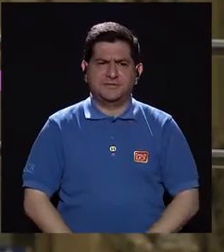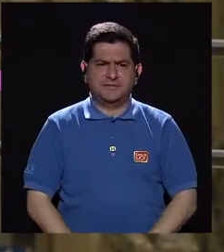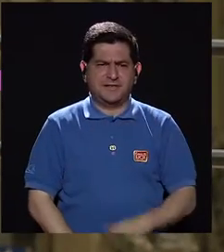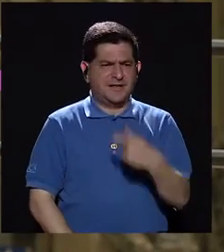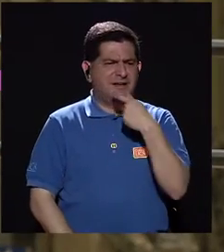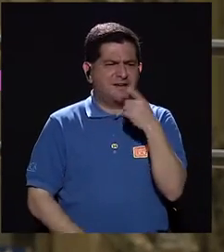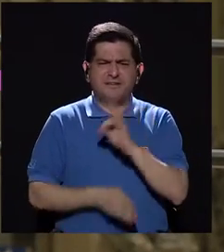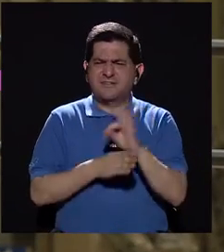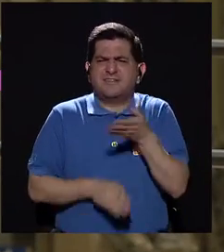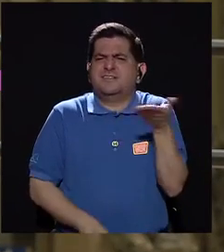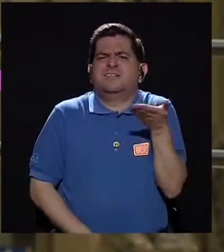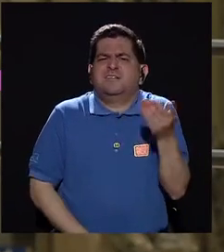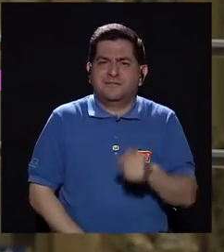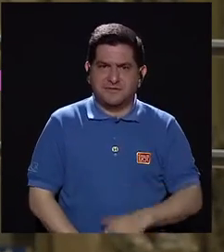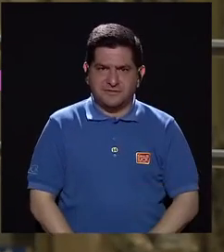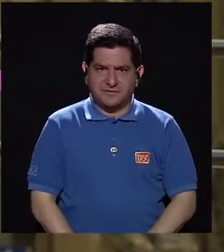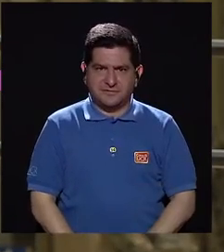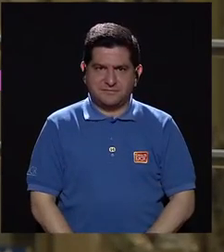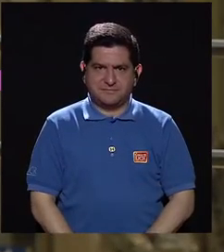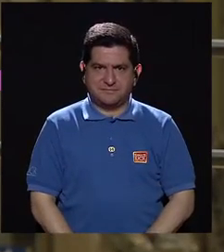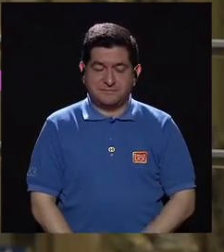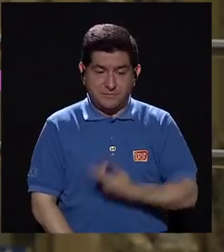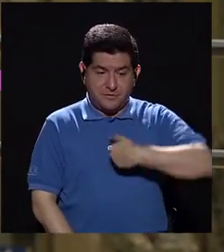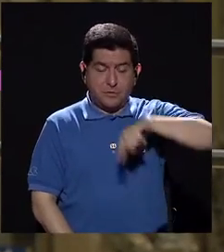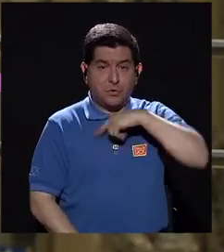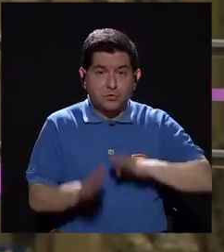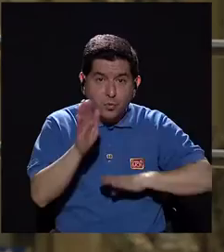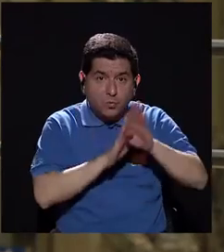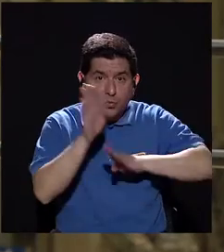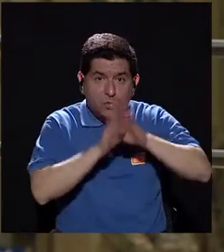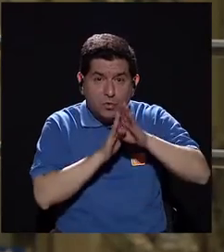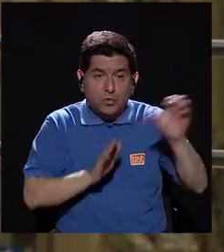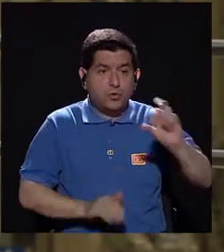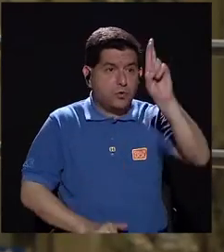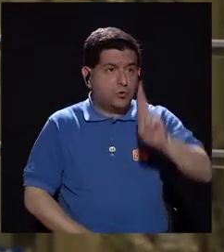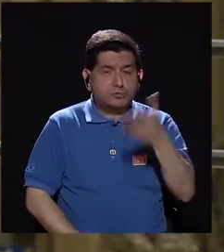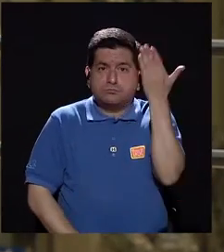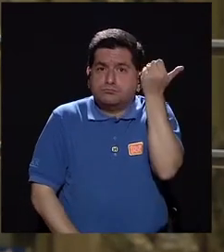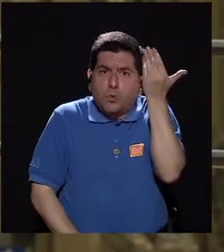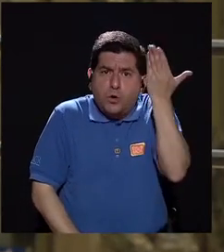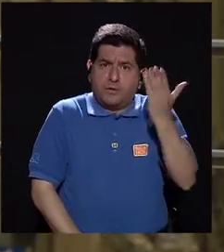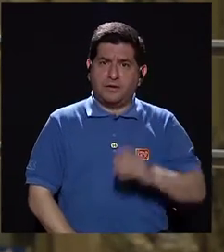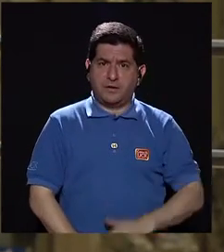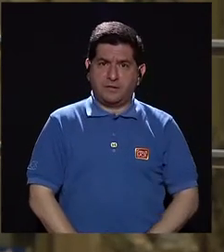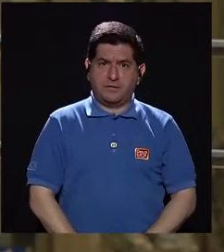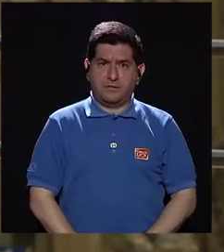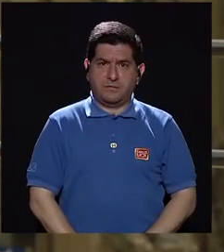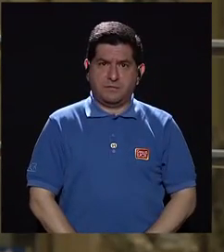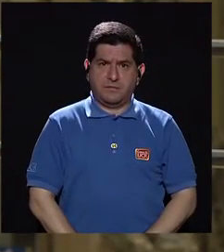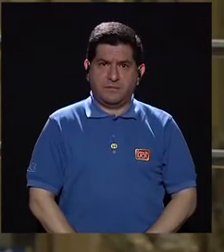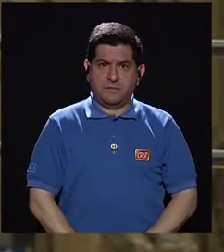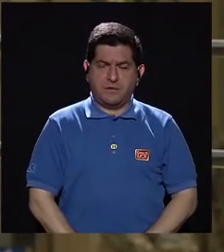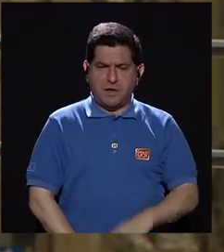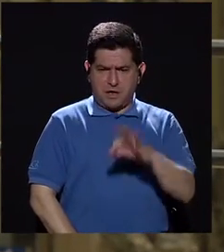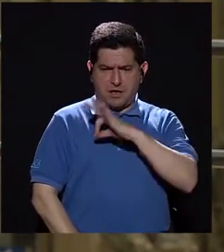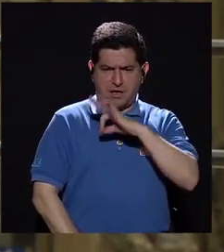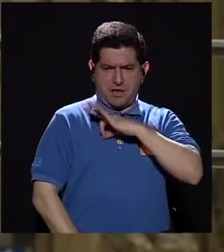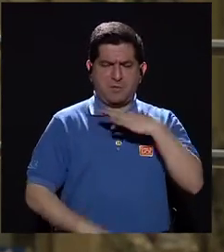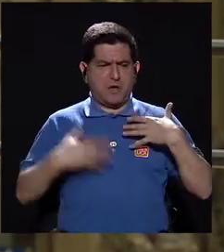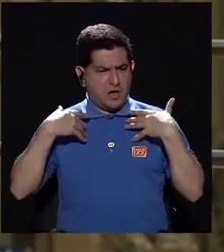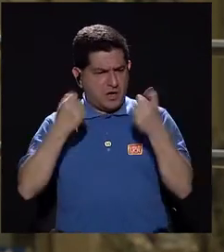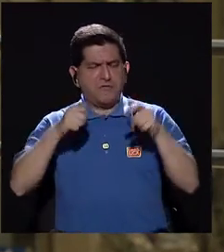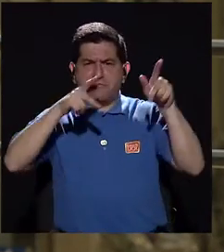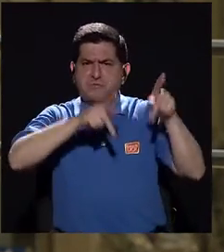¿qué es la risoterapia? ¿Por qué estamos desarrollando esto en Costa Rica? ¿Y qué